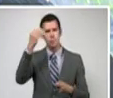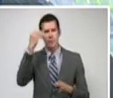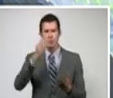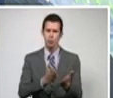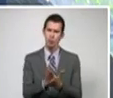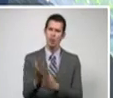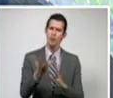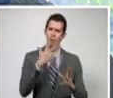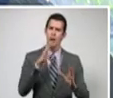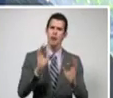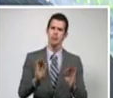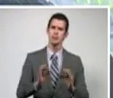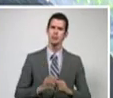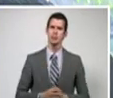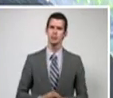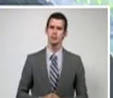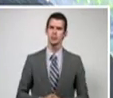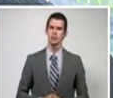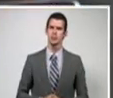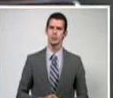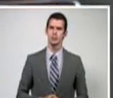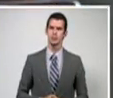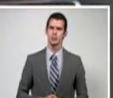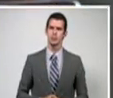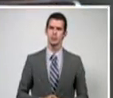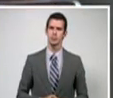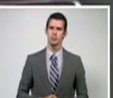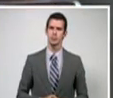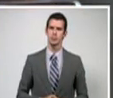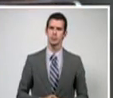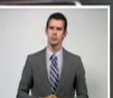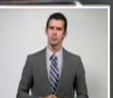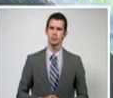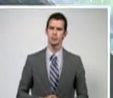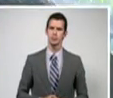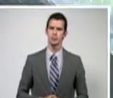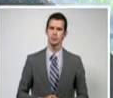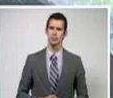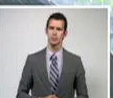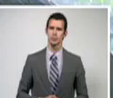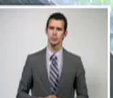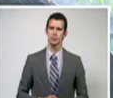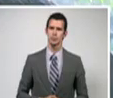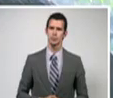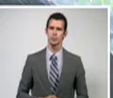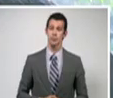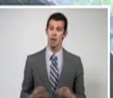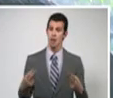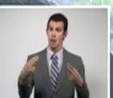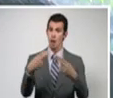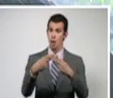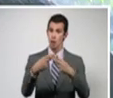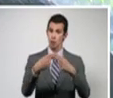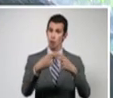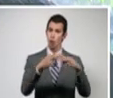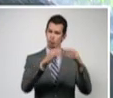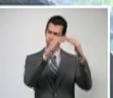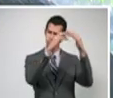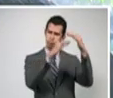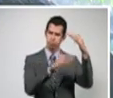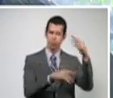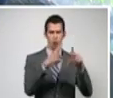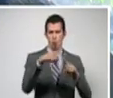las encargadas de decir la última palabra. Un amplio programa de acciones culturales, incluido el evento